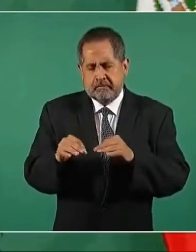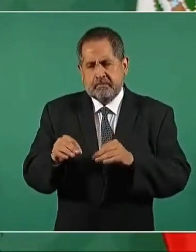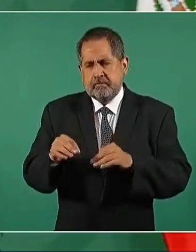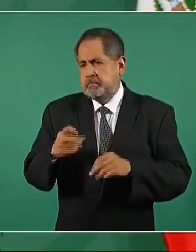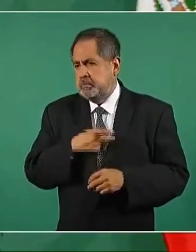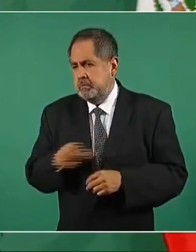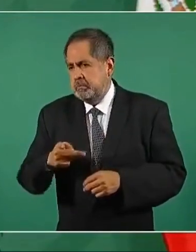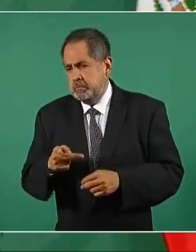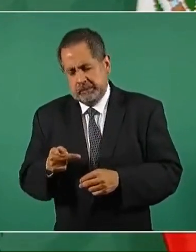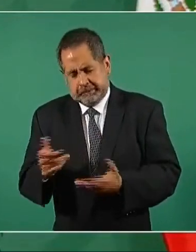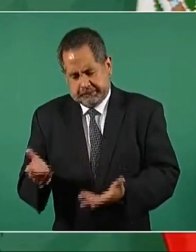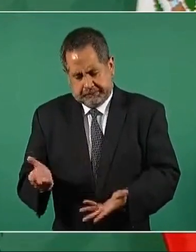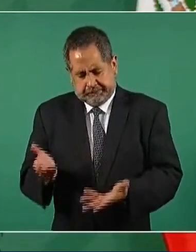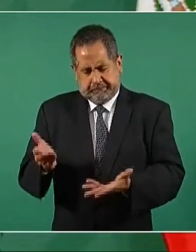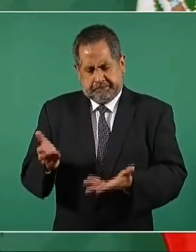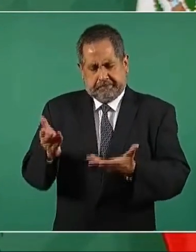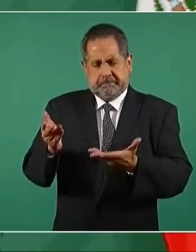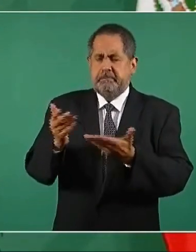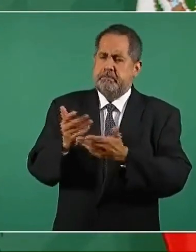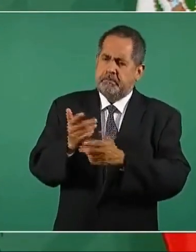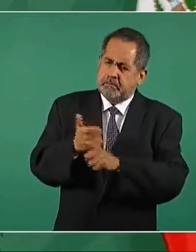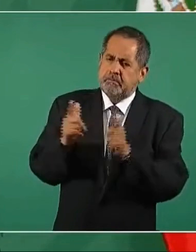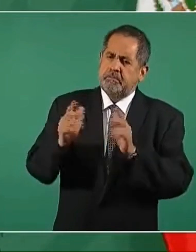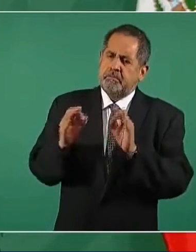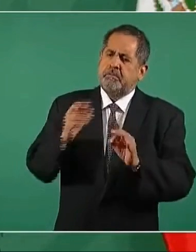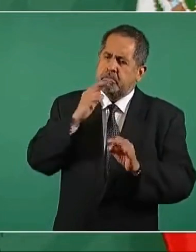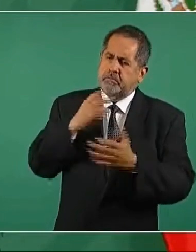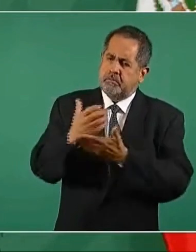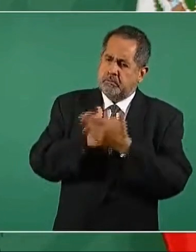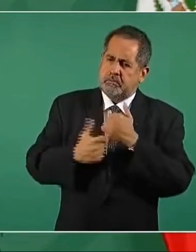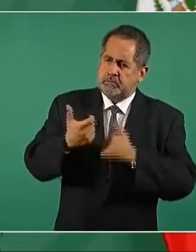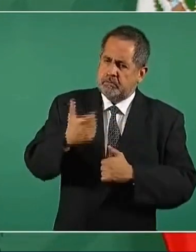a millones de mexicanos, pero